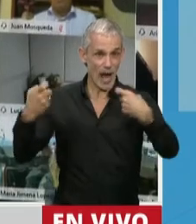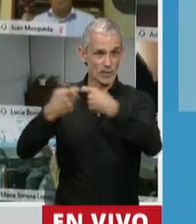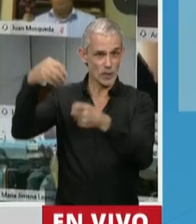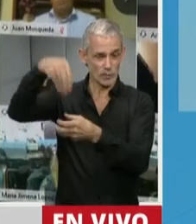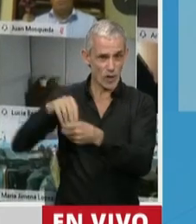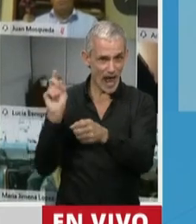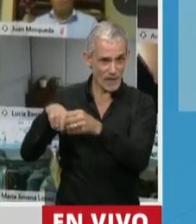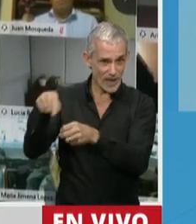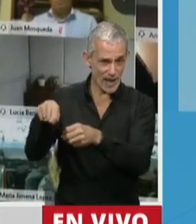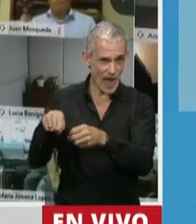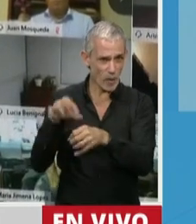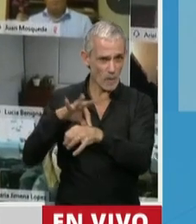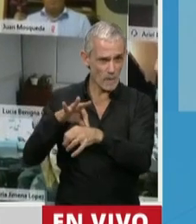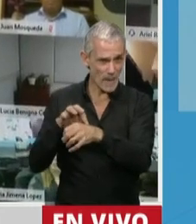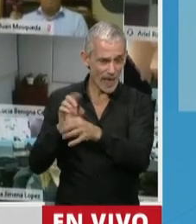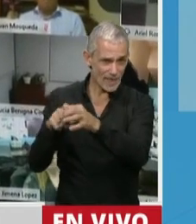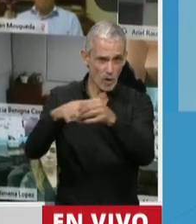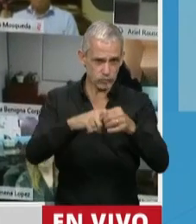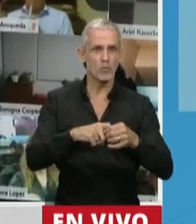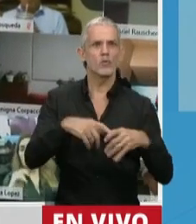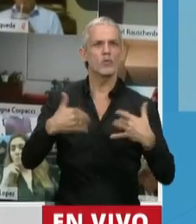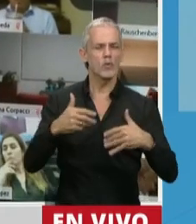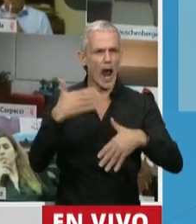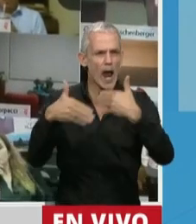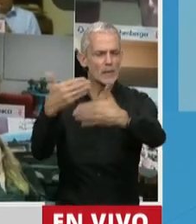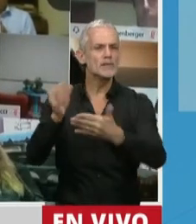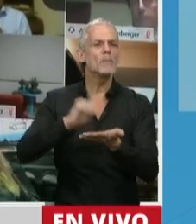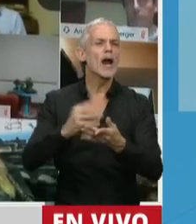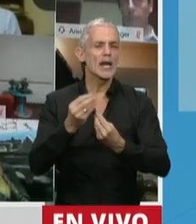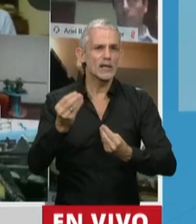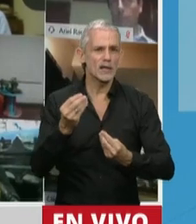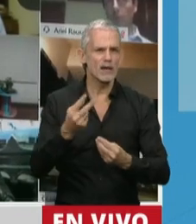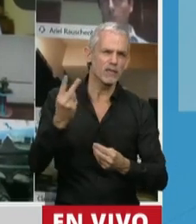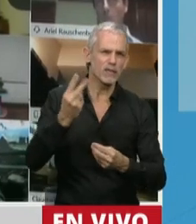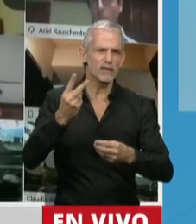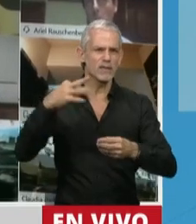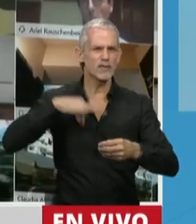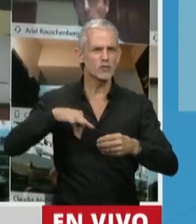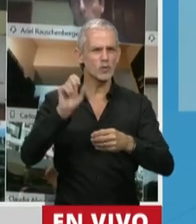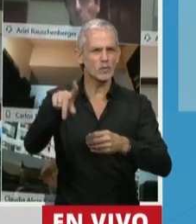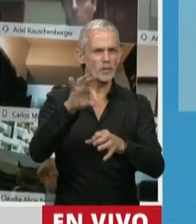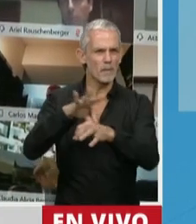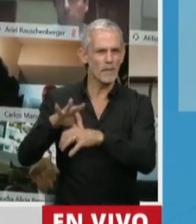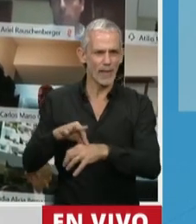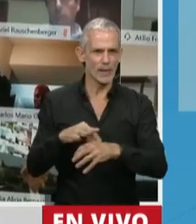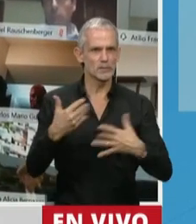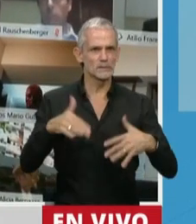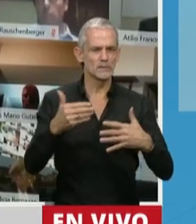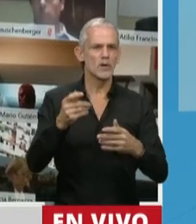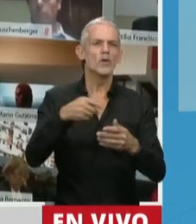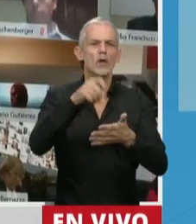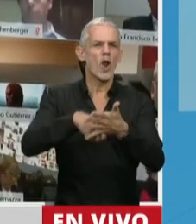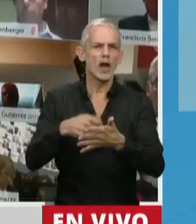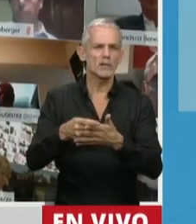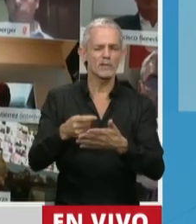SICOP nos marcaban justamente que se avanza en una profundización de esta precarización laboral que ya existe. Digo, porque muchos están contratados